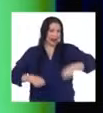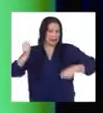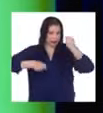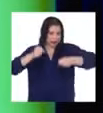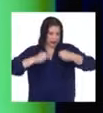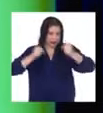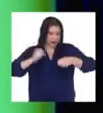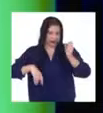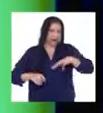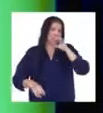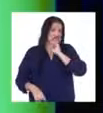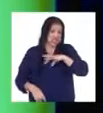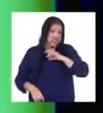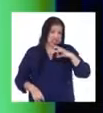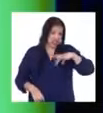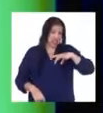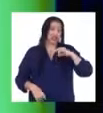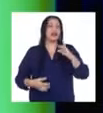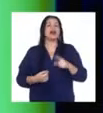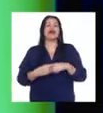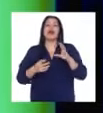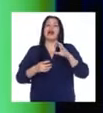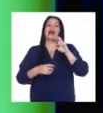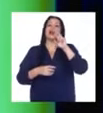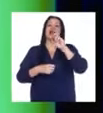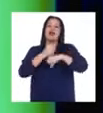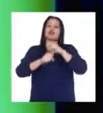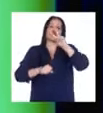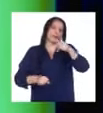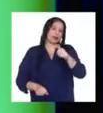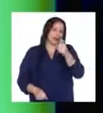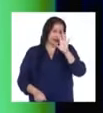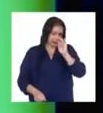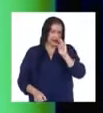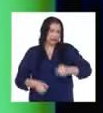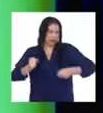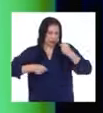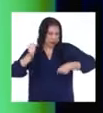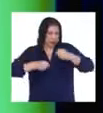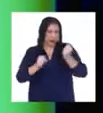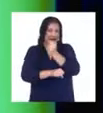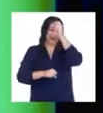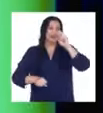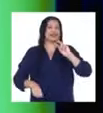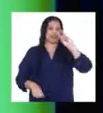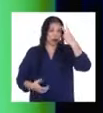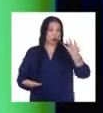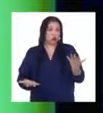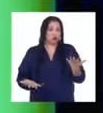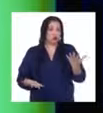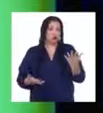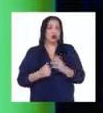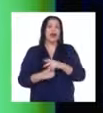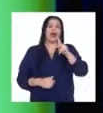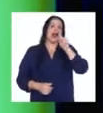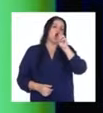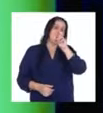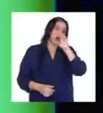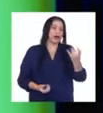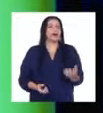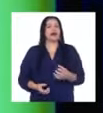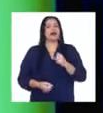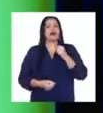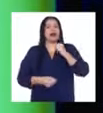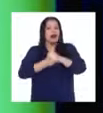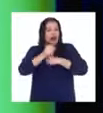En 2016 quedé segunda en la Maratón Internacional de Corea. Y en 2017,